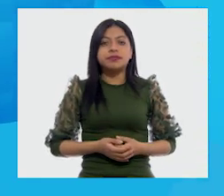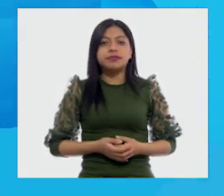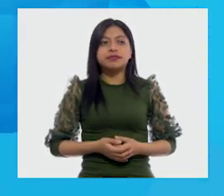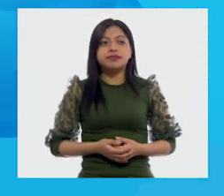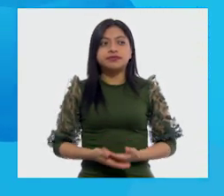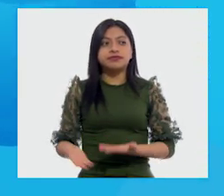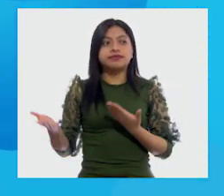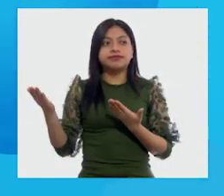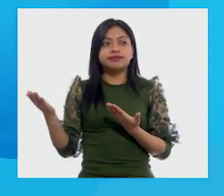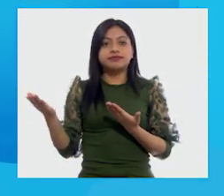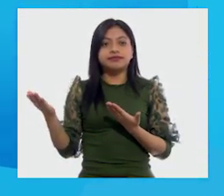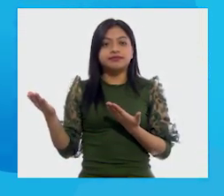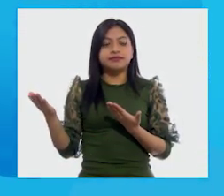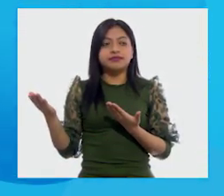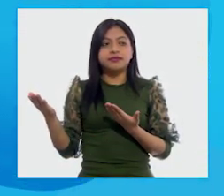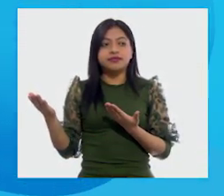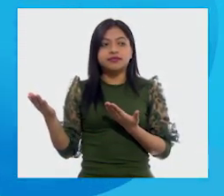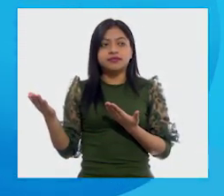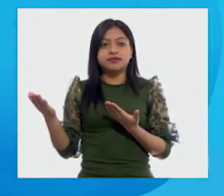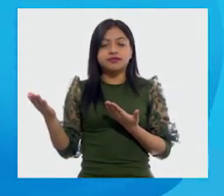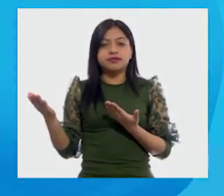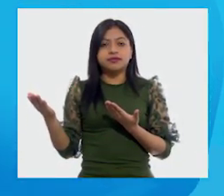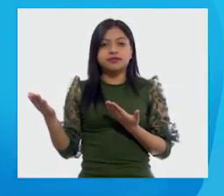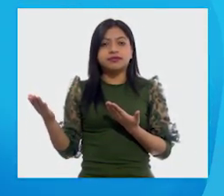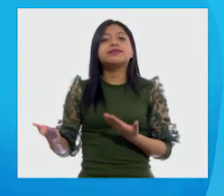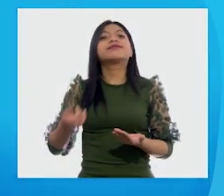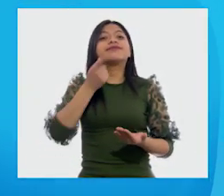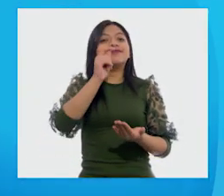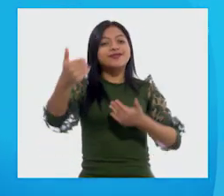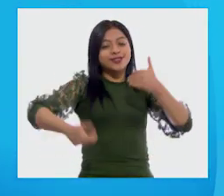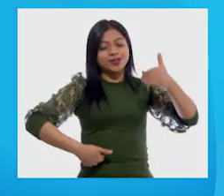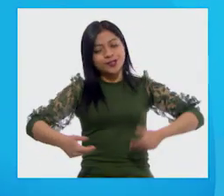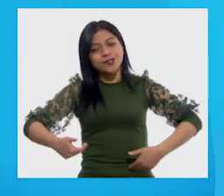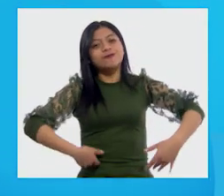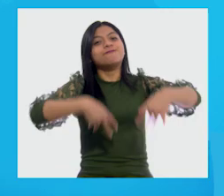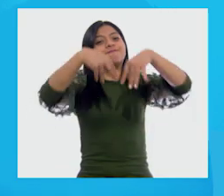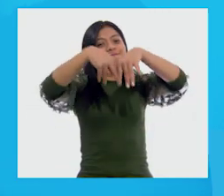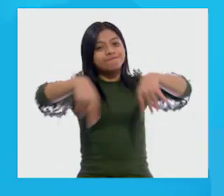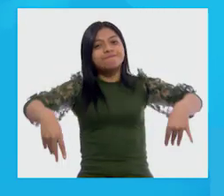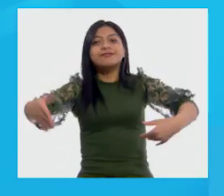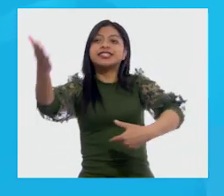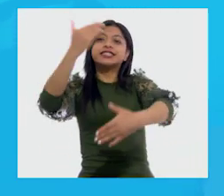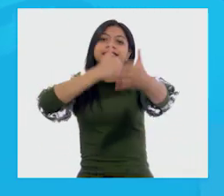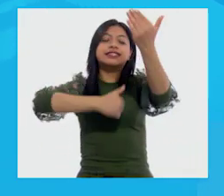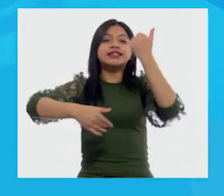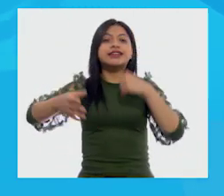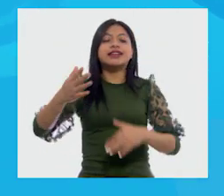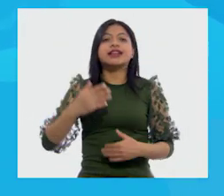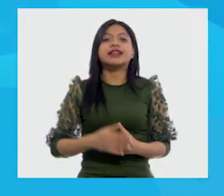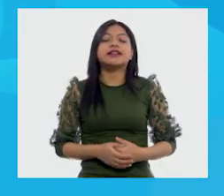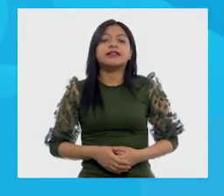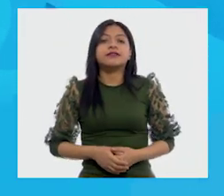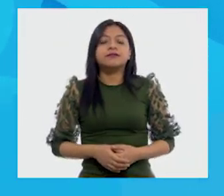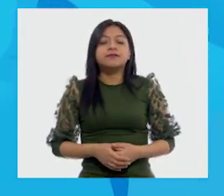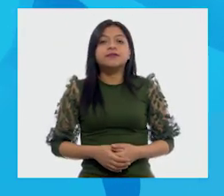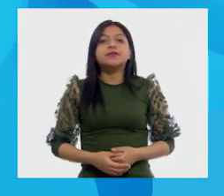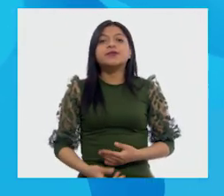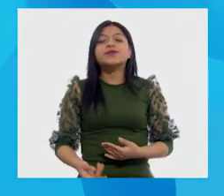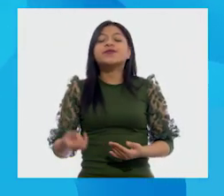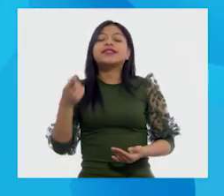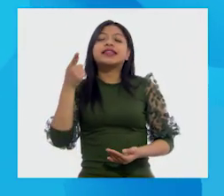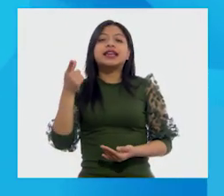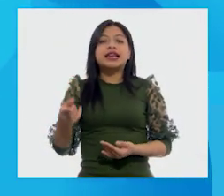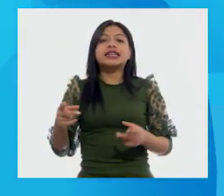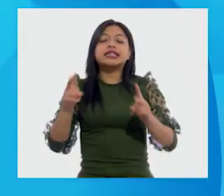está perfecto. Está publicitando una obra. Así es. Y dice las preciosas ridículas, que es el título de la obra. Ahora,